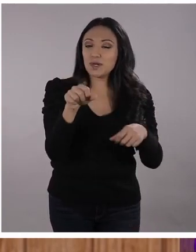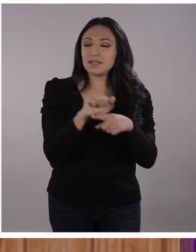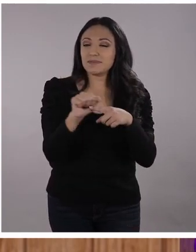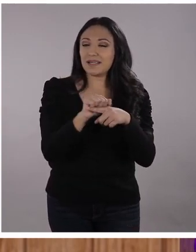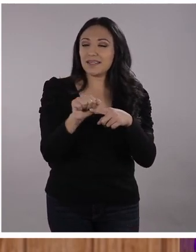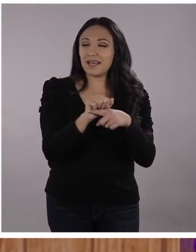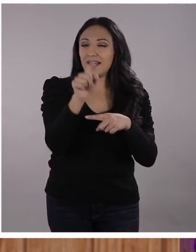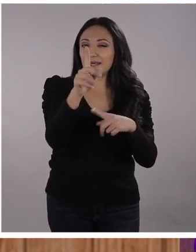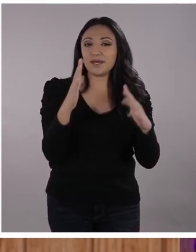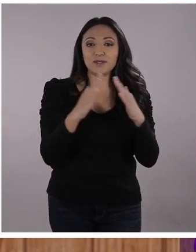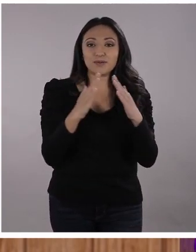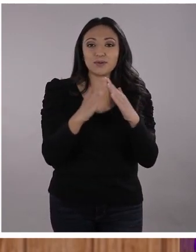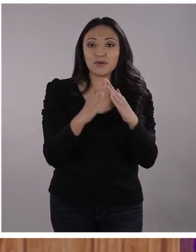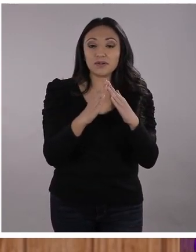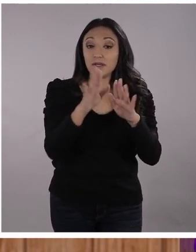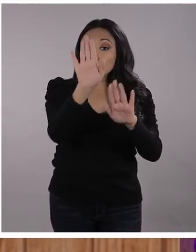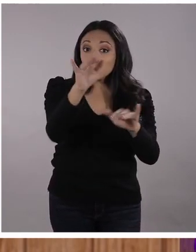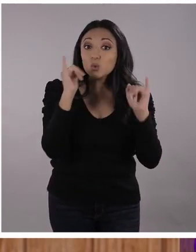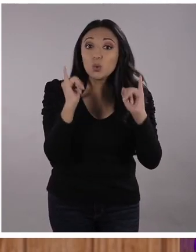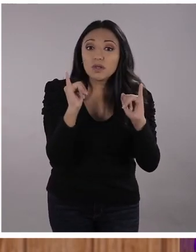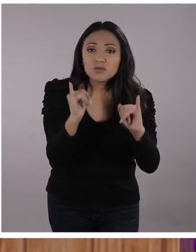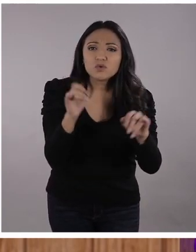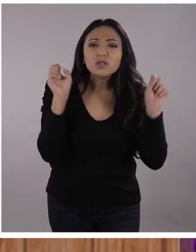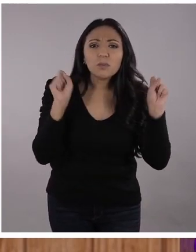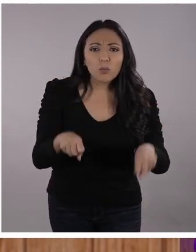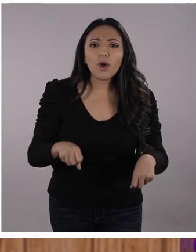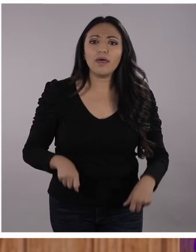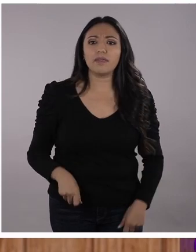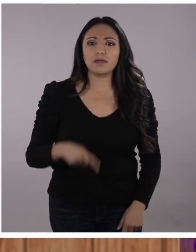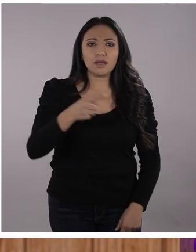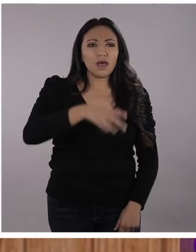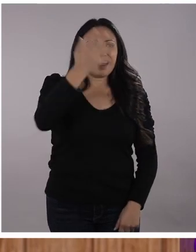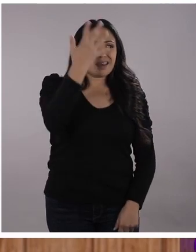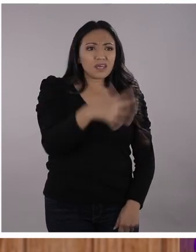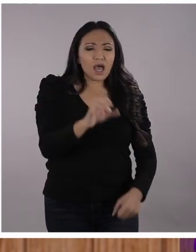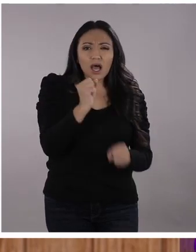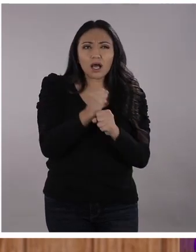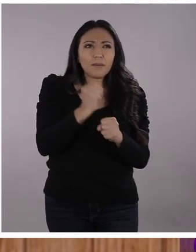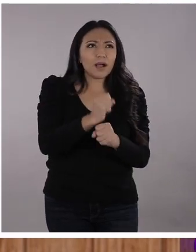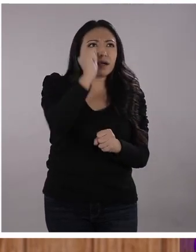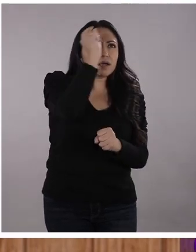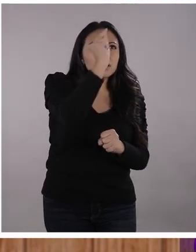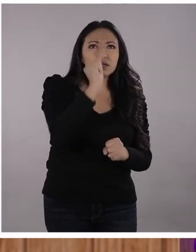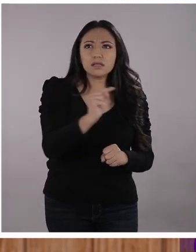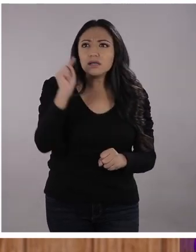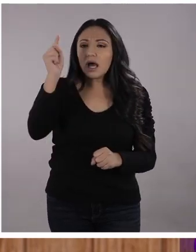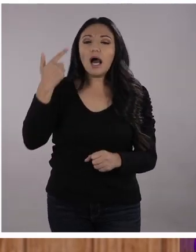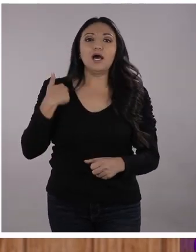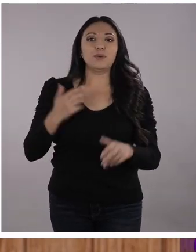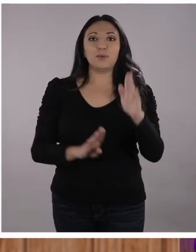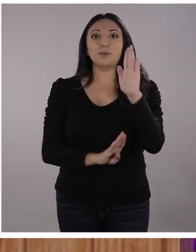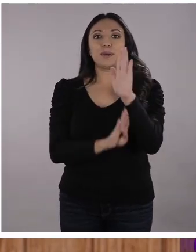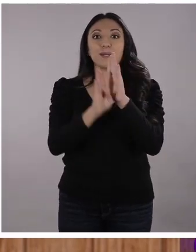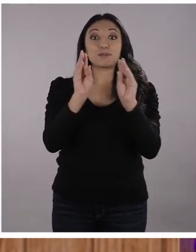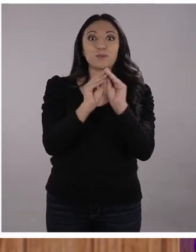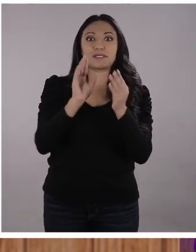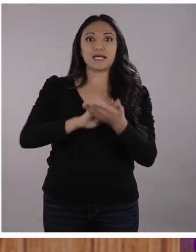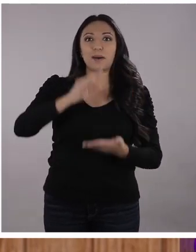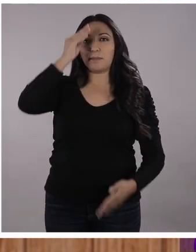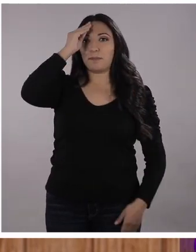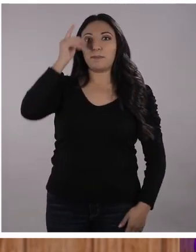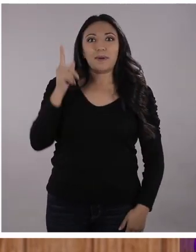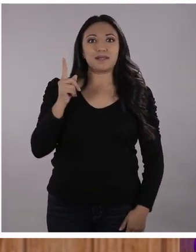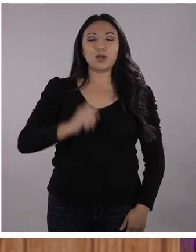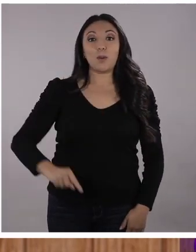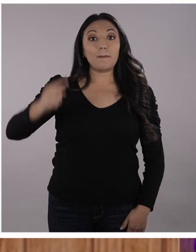que la hagas en casa, que la disfrutes, que sientas que cuando has terminado la rutina, tú creciste un poco más como ser